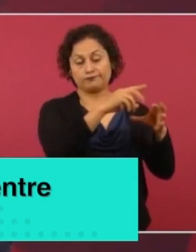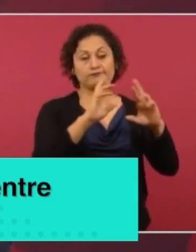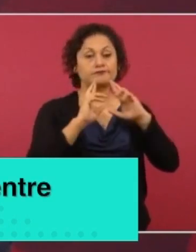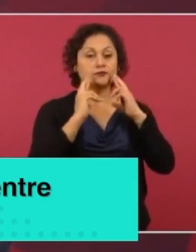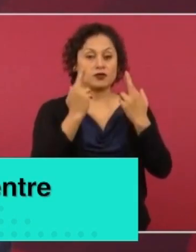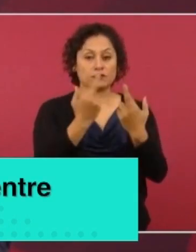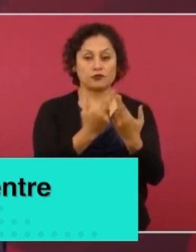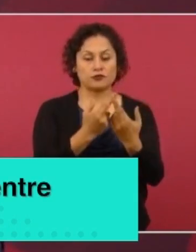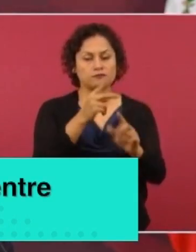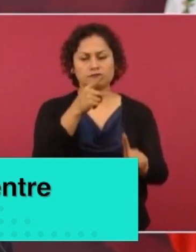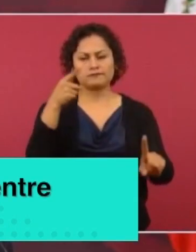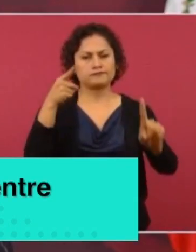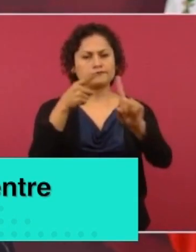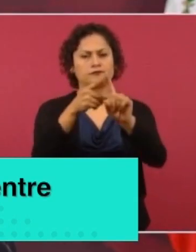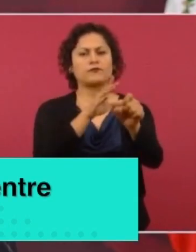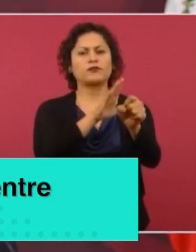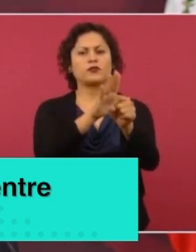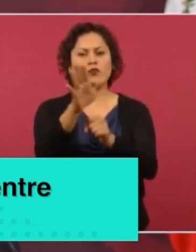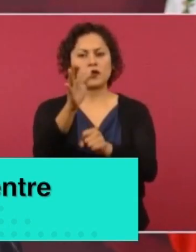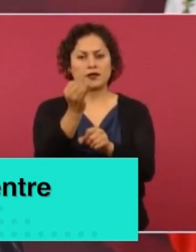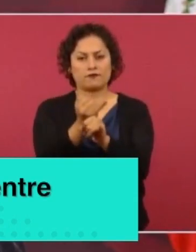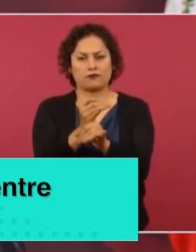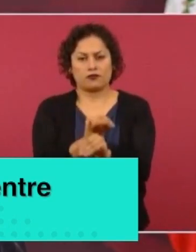informar de lo que estamos haciendo